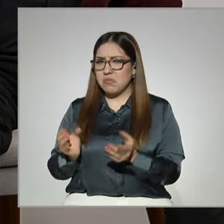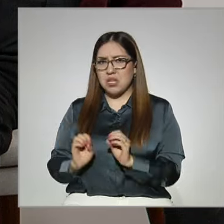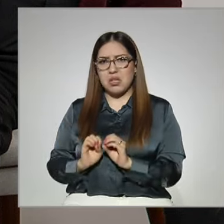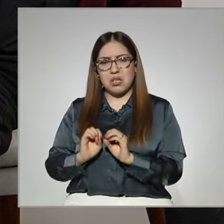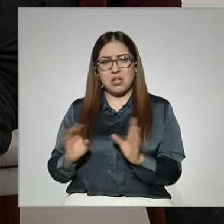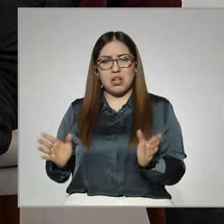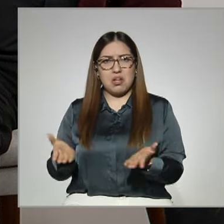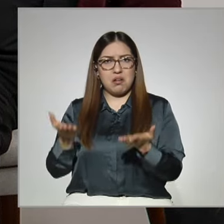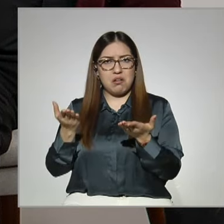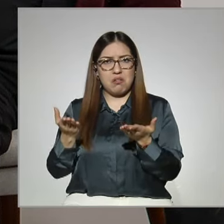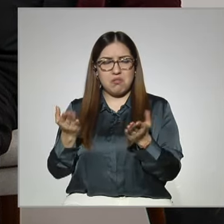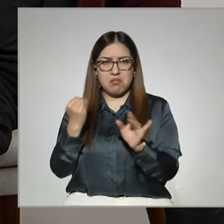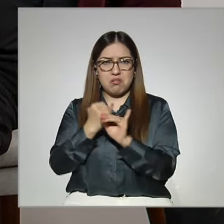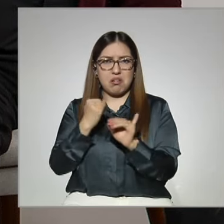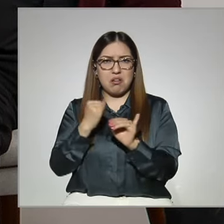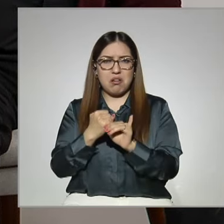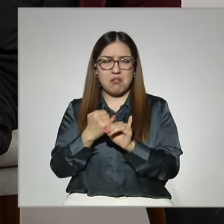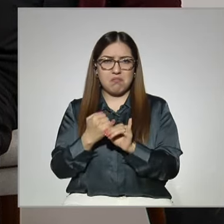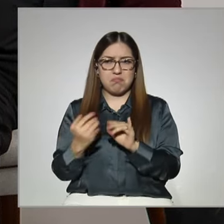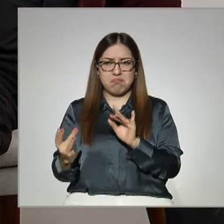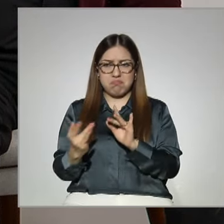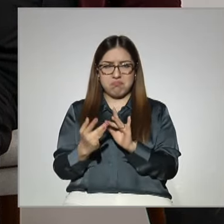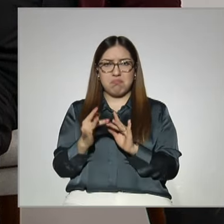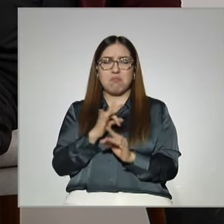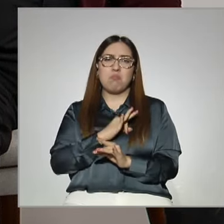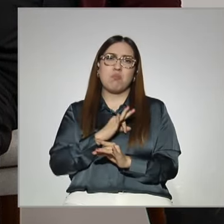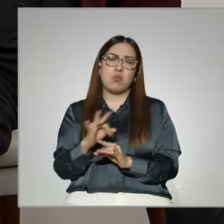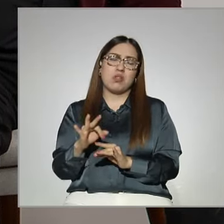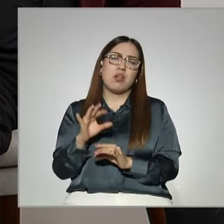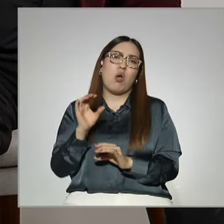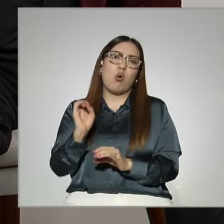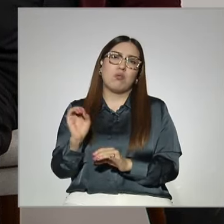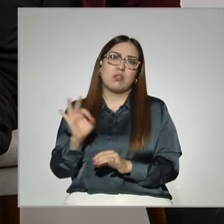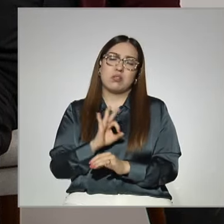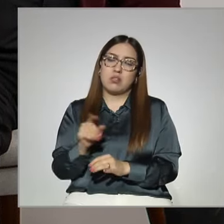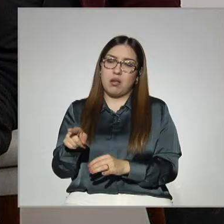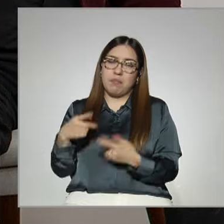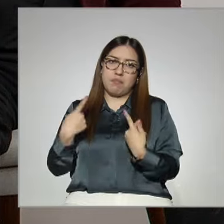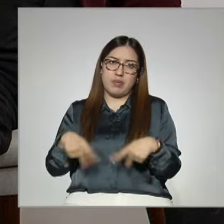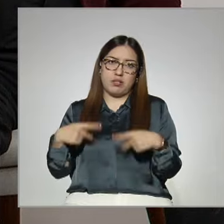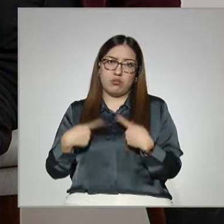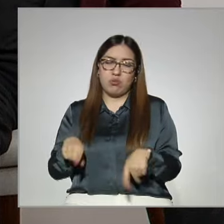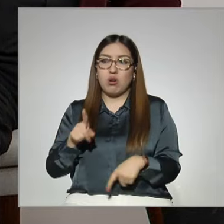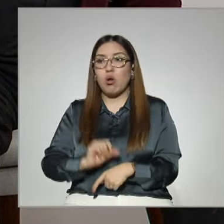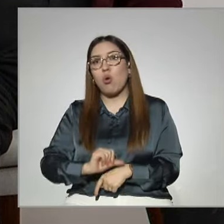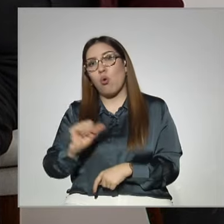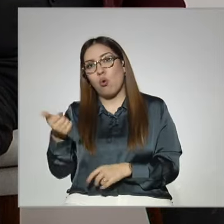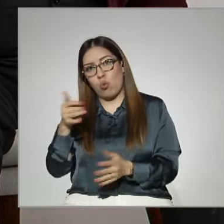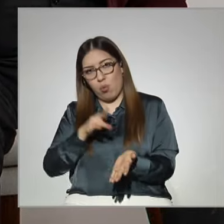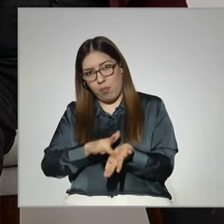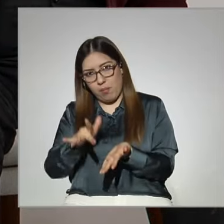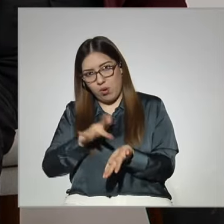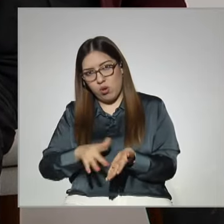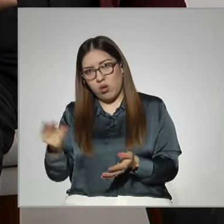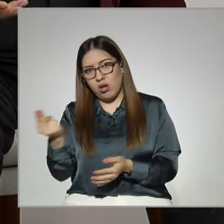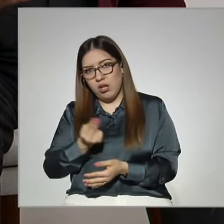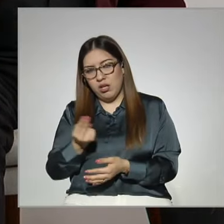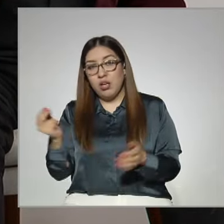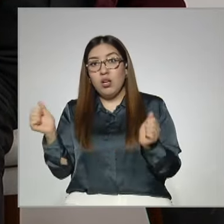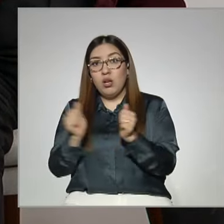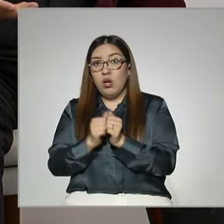le queda en línea, o a distancia, o la prepa abierta, ¿no? Si es una persona que necesita otro tipo de apoyos con alguien de manera